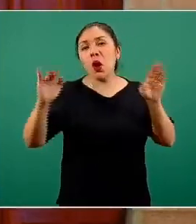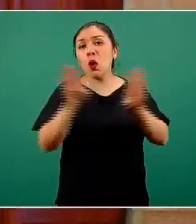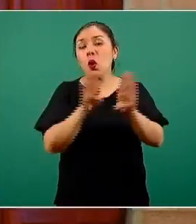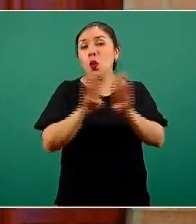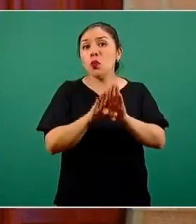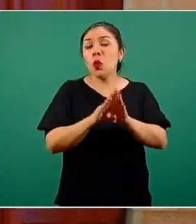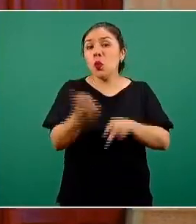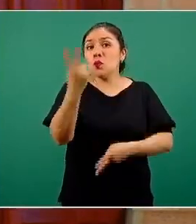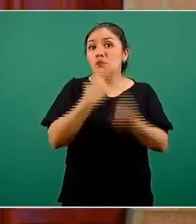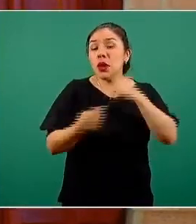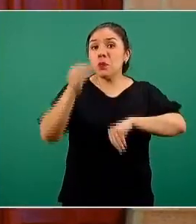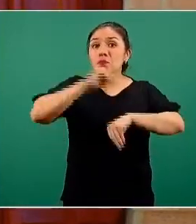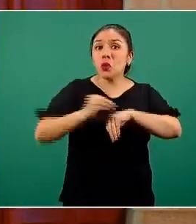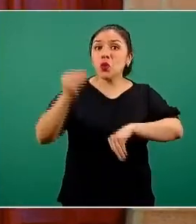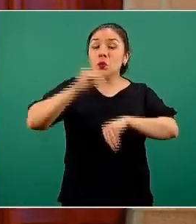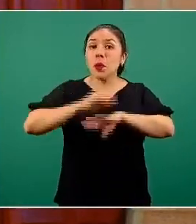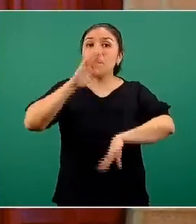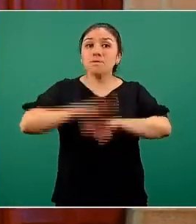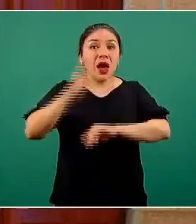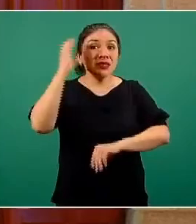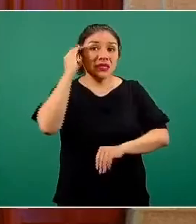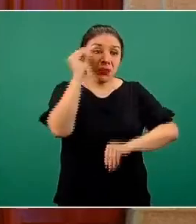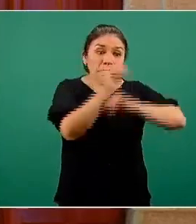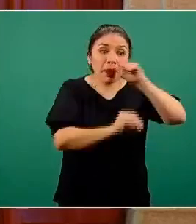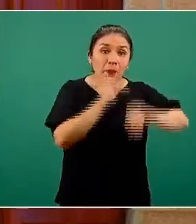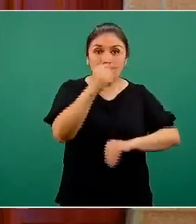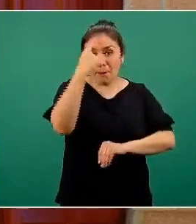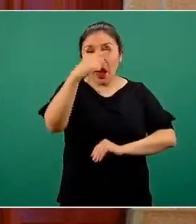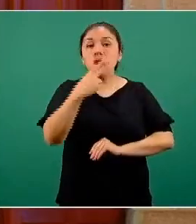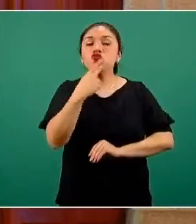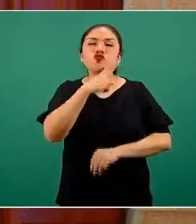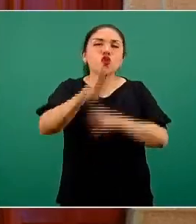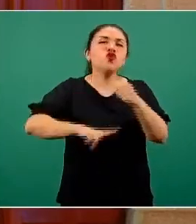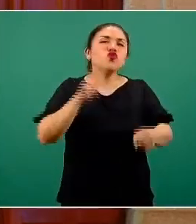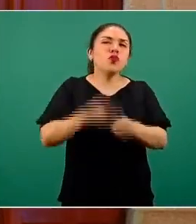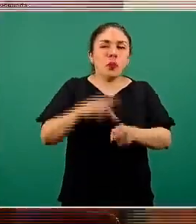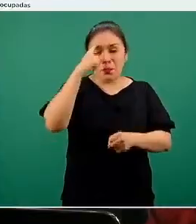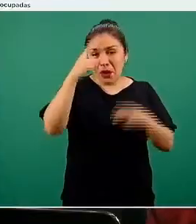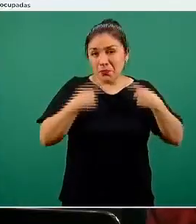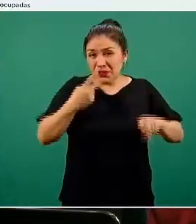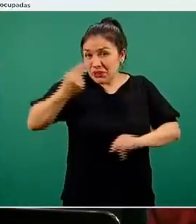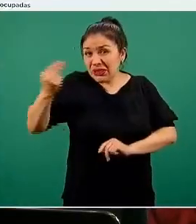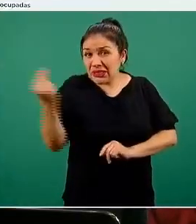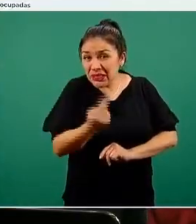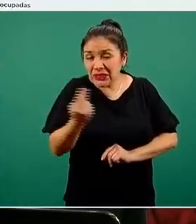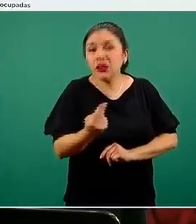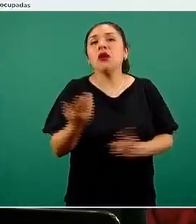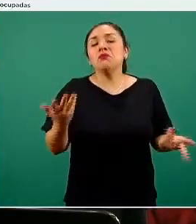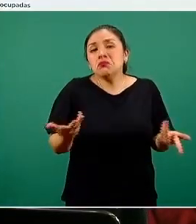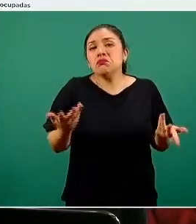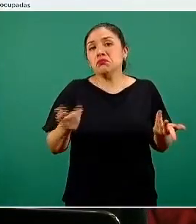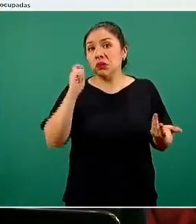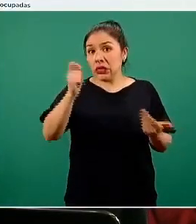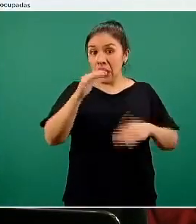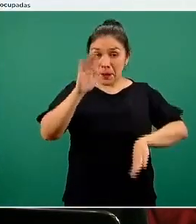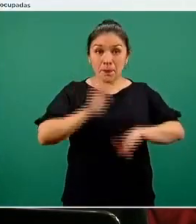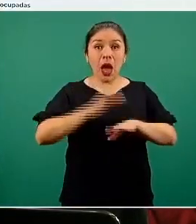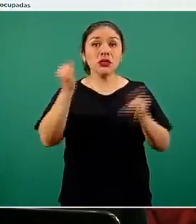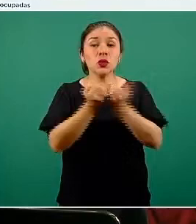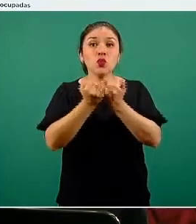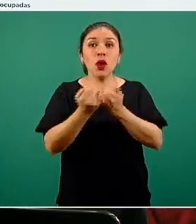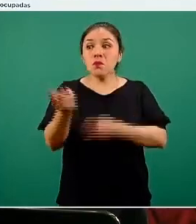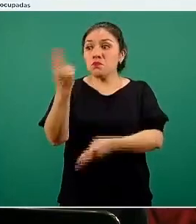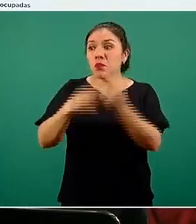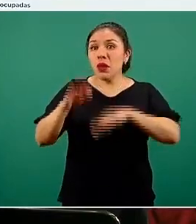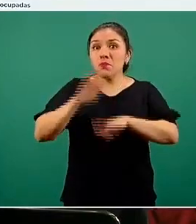medida que se van disponiendo más camas de uso general para pacientes que así lo requieren, más allá de que el incremento de